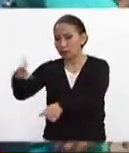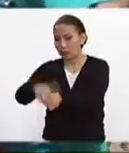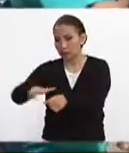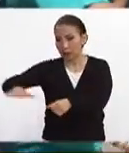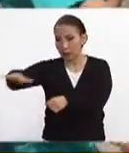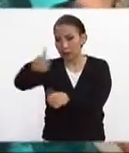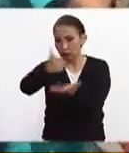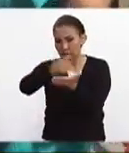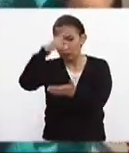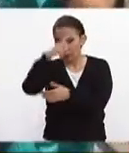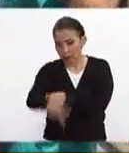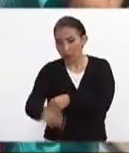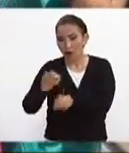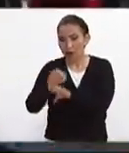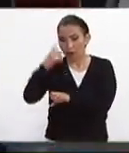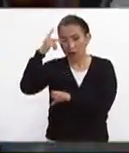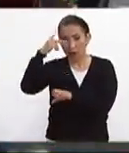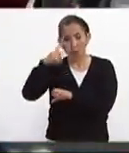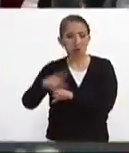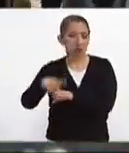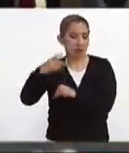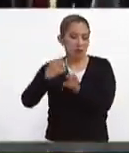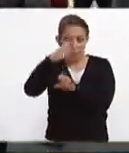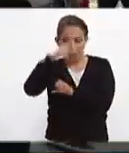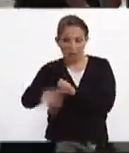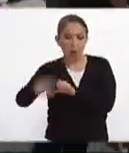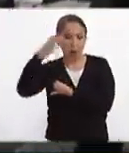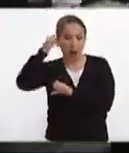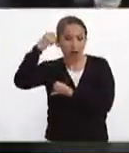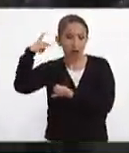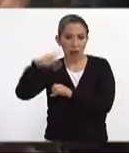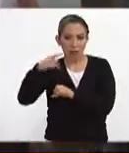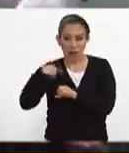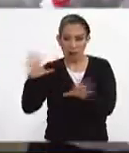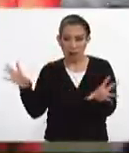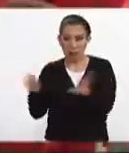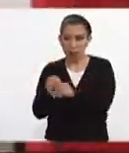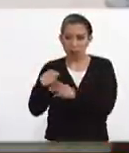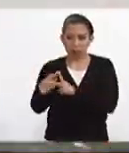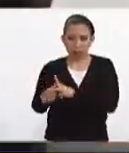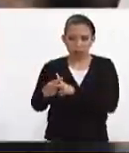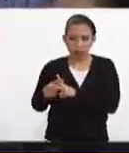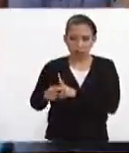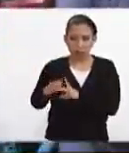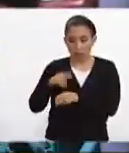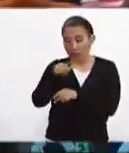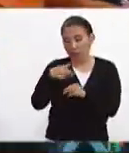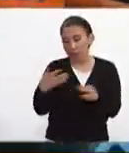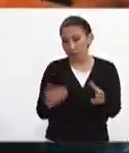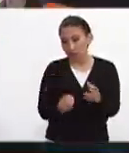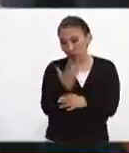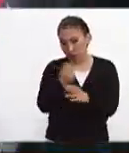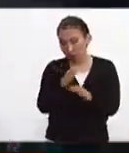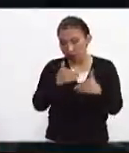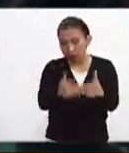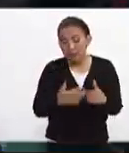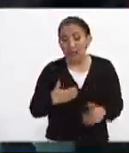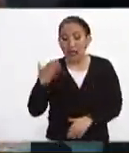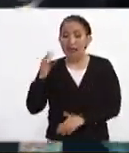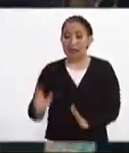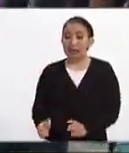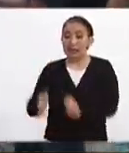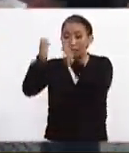en la Ciudad de México Estado de México Morelos Puebla y Tlaxcala este es el último corte que tenemos que se actualizará más adelante en términos de infraestructura